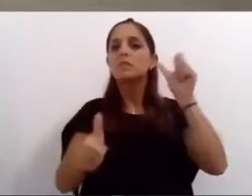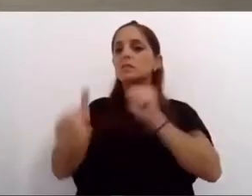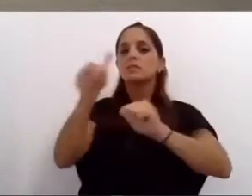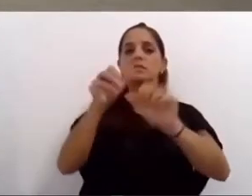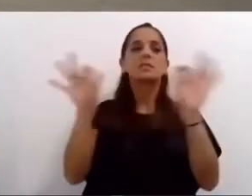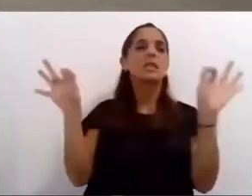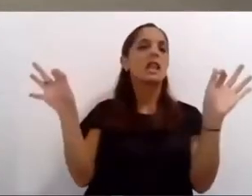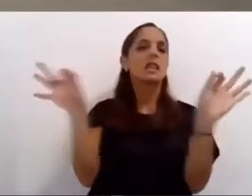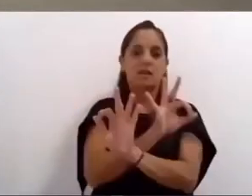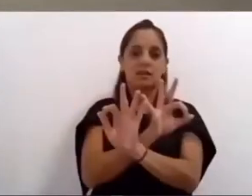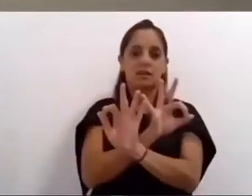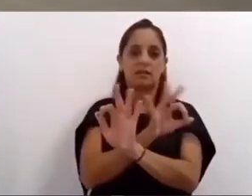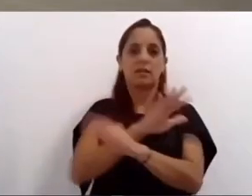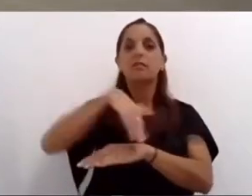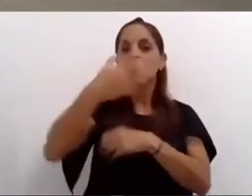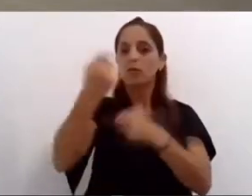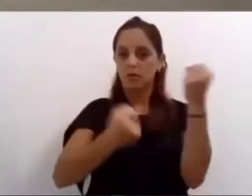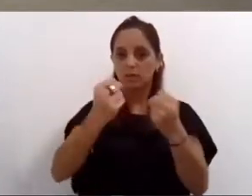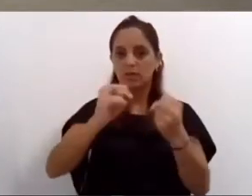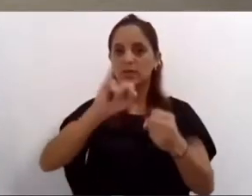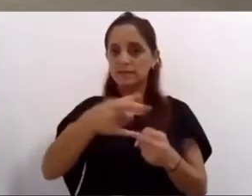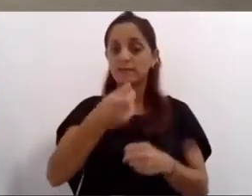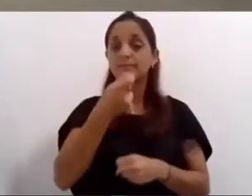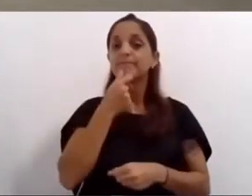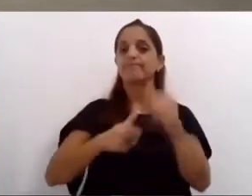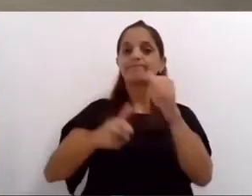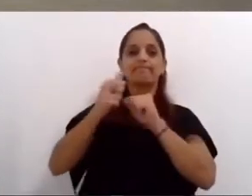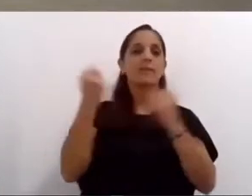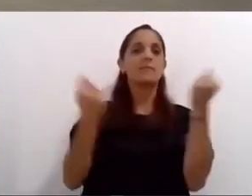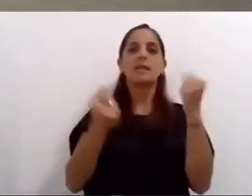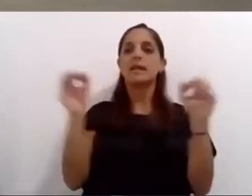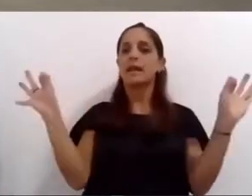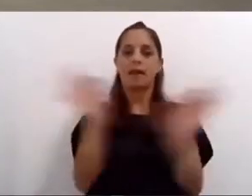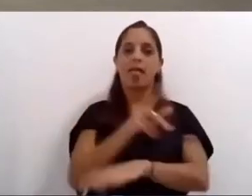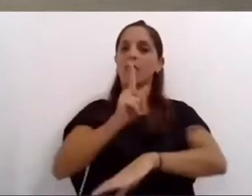no tenemos tiempo en juego están vidas